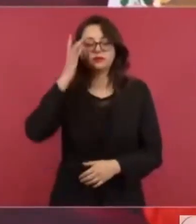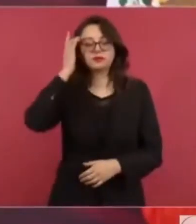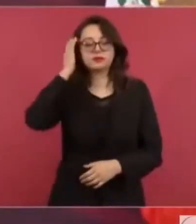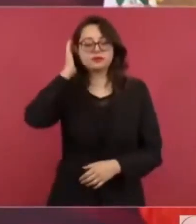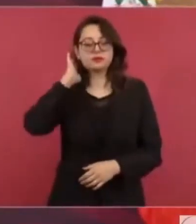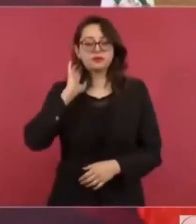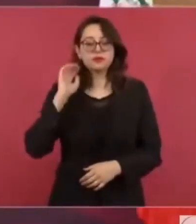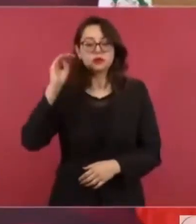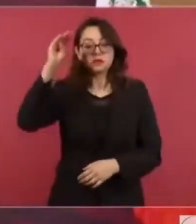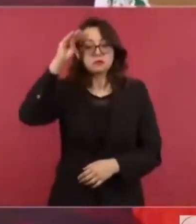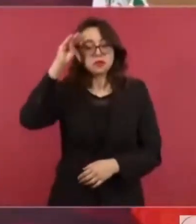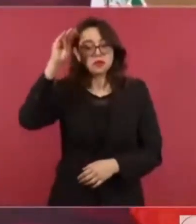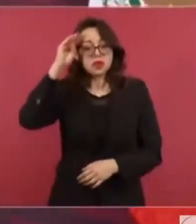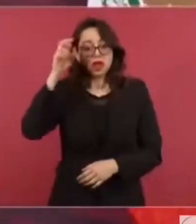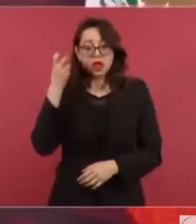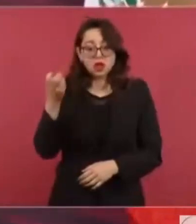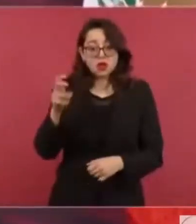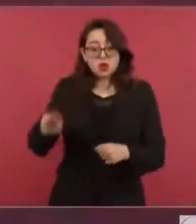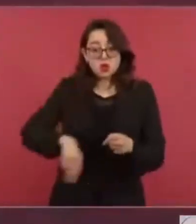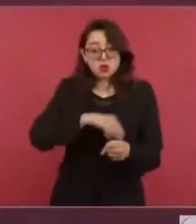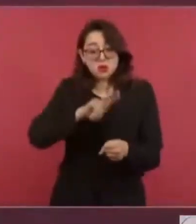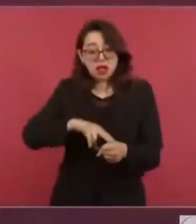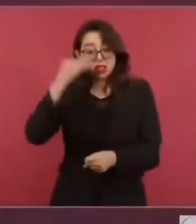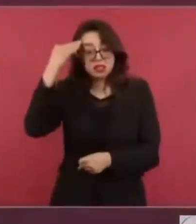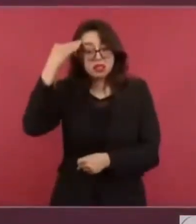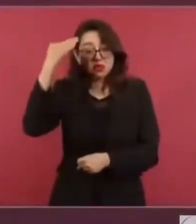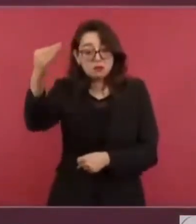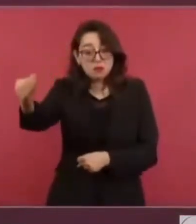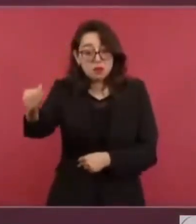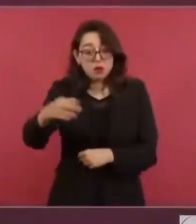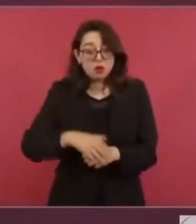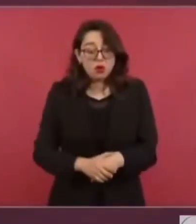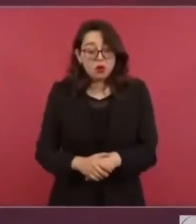se lleve tanto tiempo?